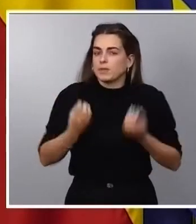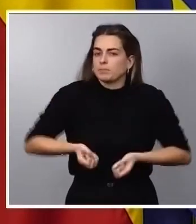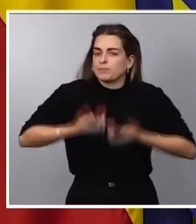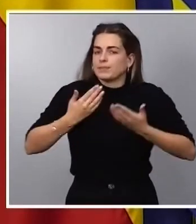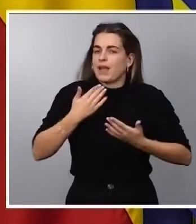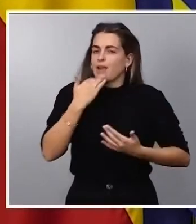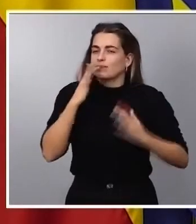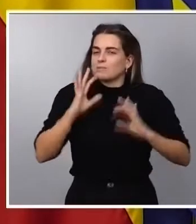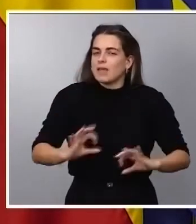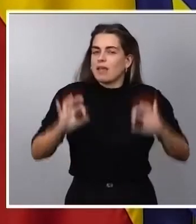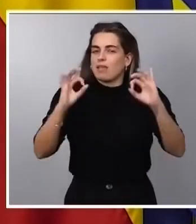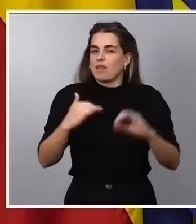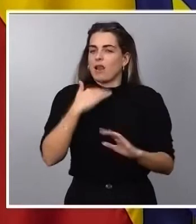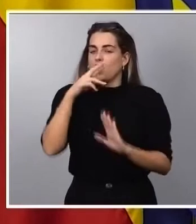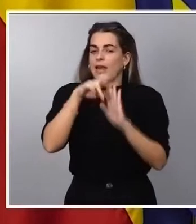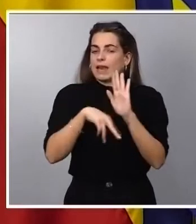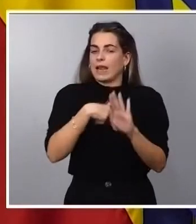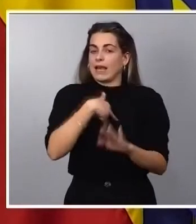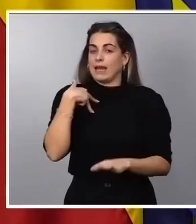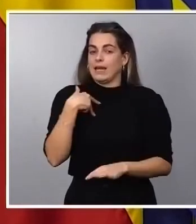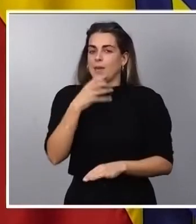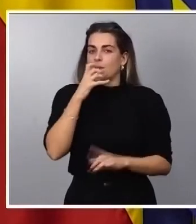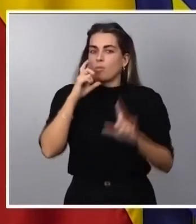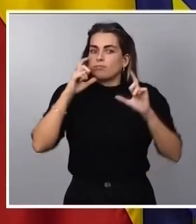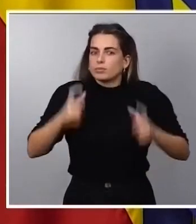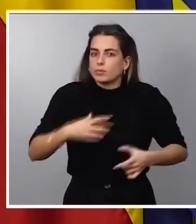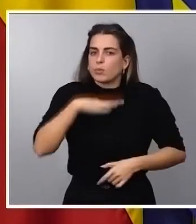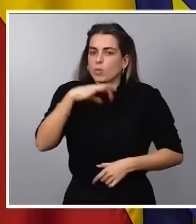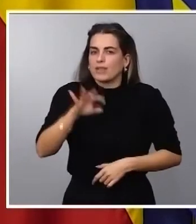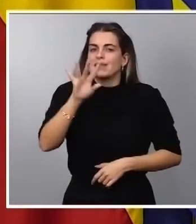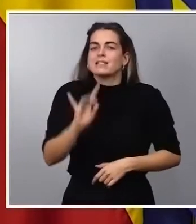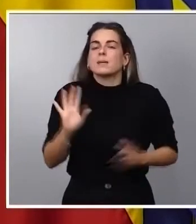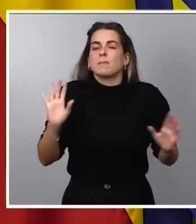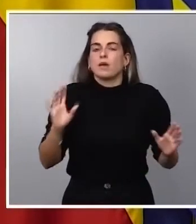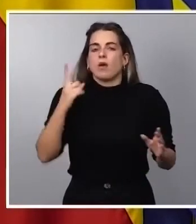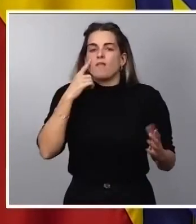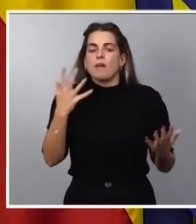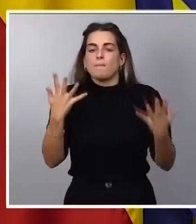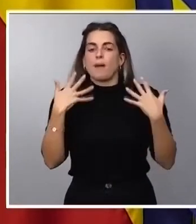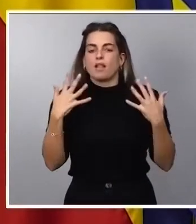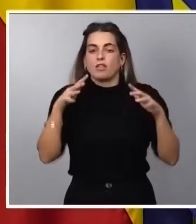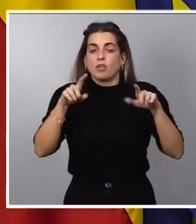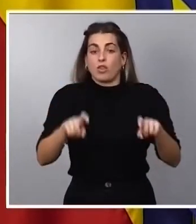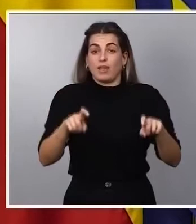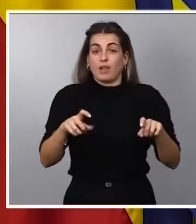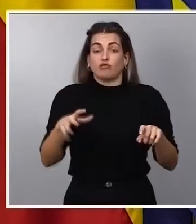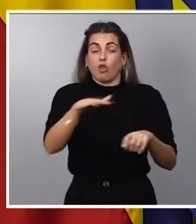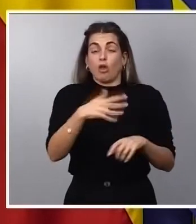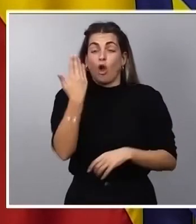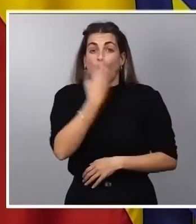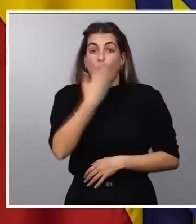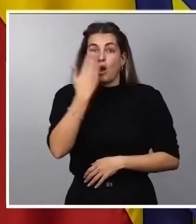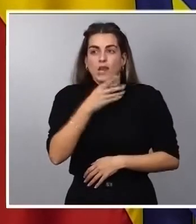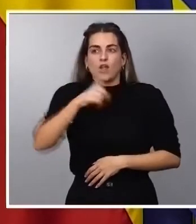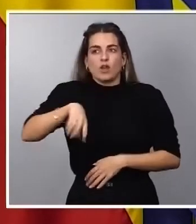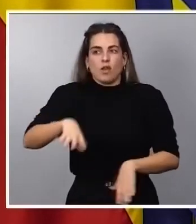general de eliminar las mascarillas, que será la que se vivirá en los patios de los colegios, que esta vez sí podrán asumir que los niños